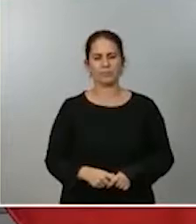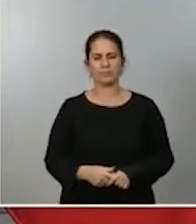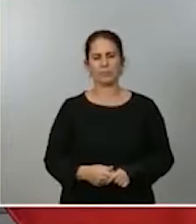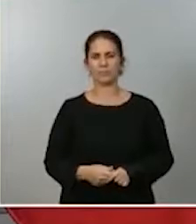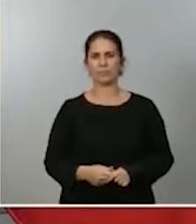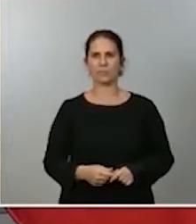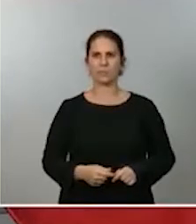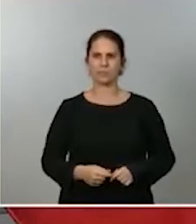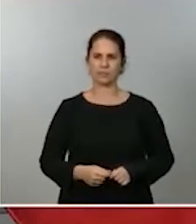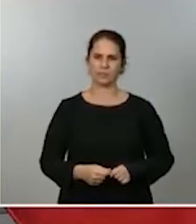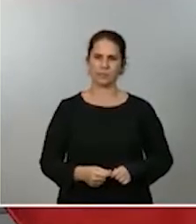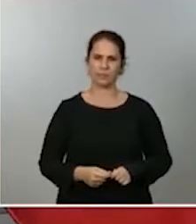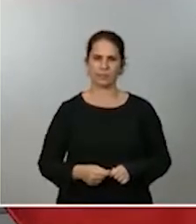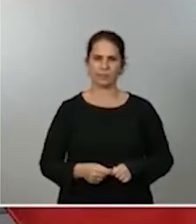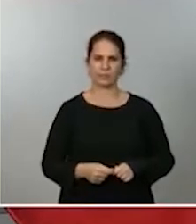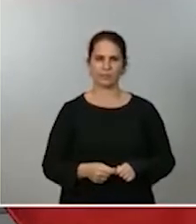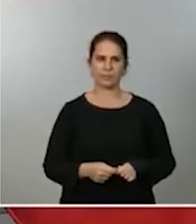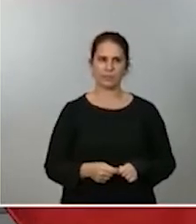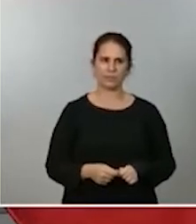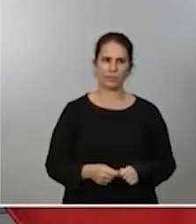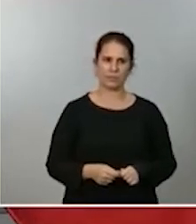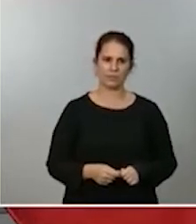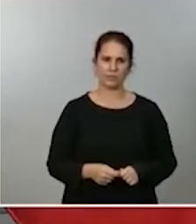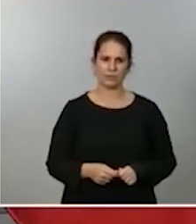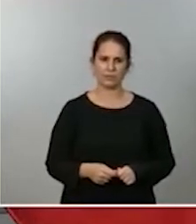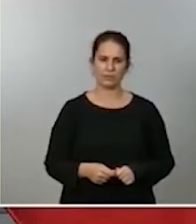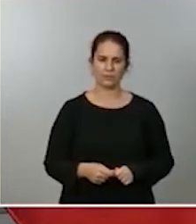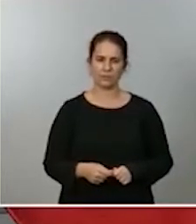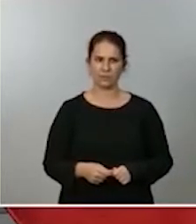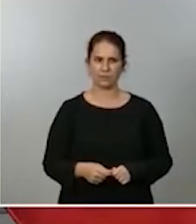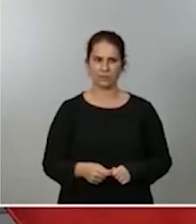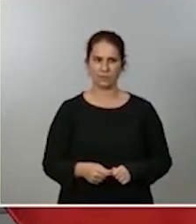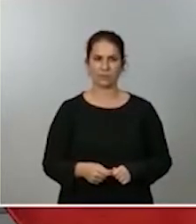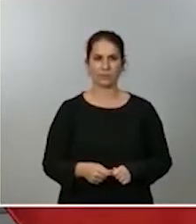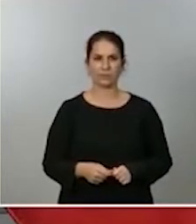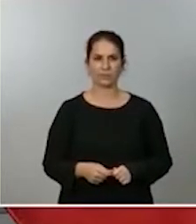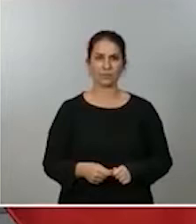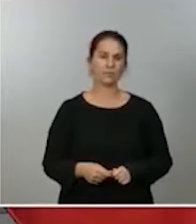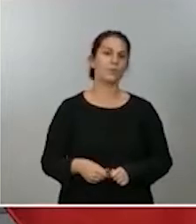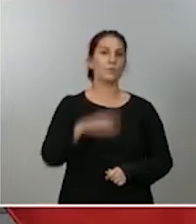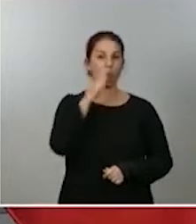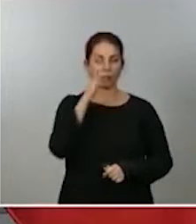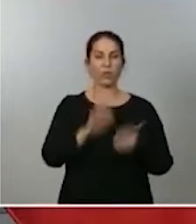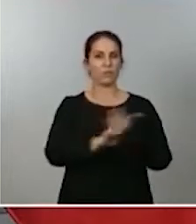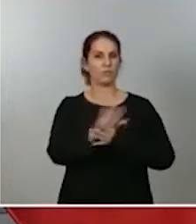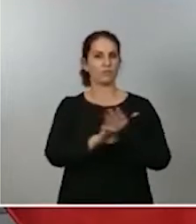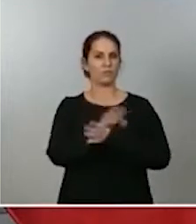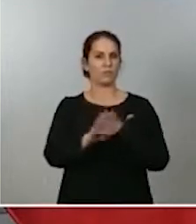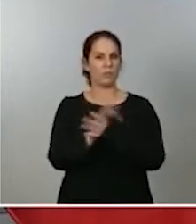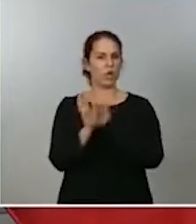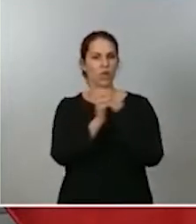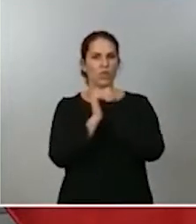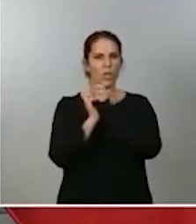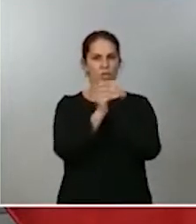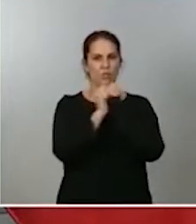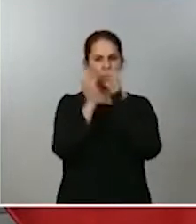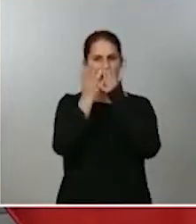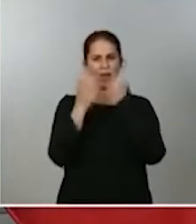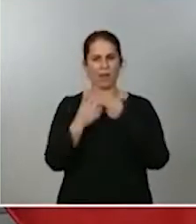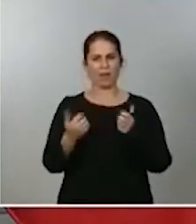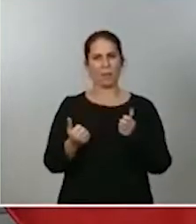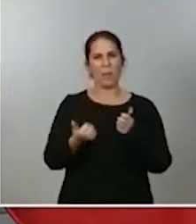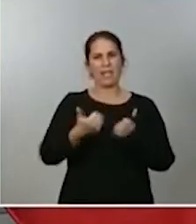conjunto de fuerzas políticas para intentar consensuar un texto, como decía, lo más amplio posible y que reconozca la